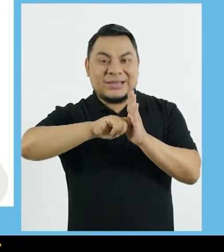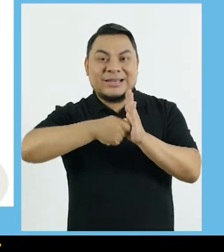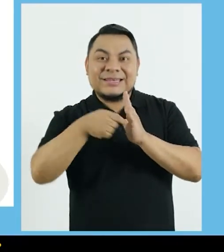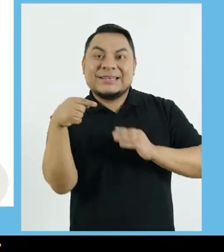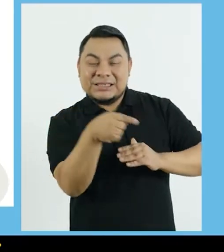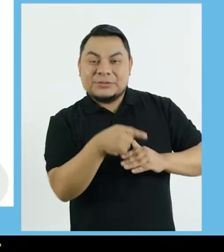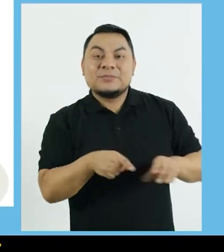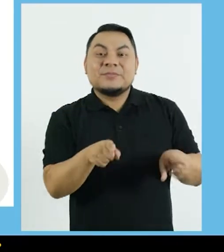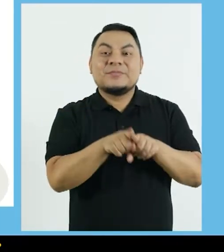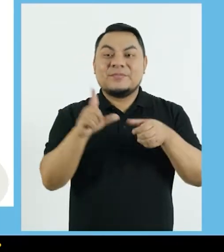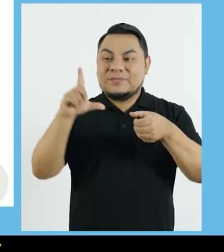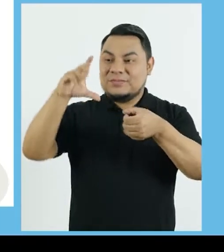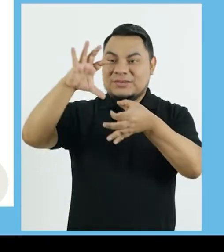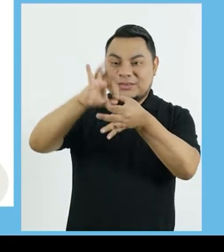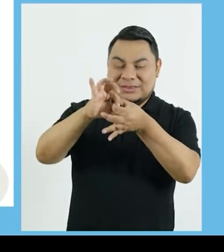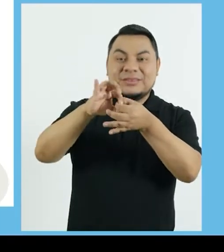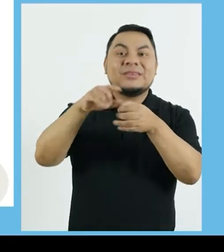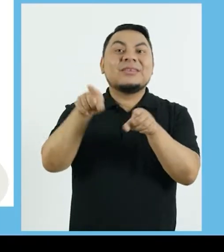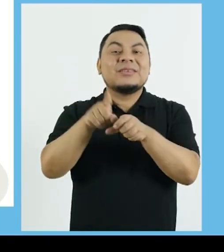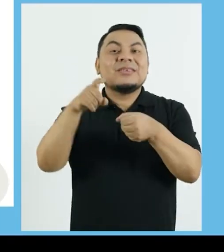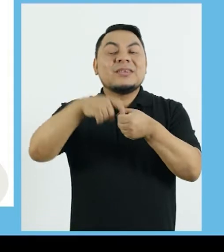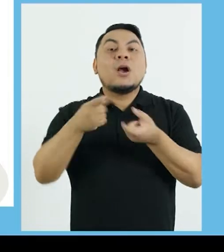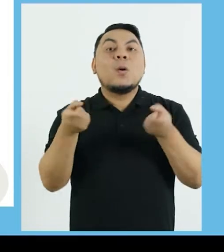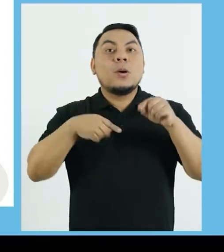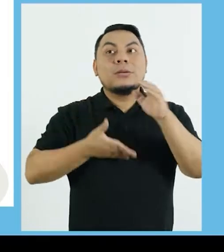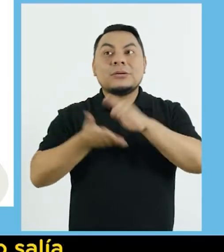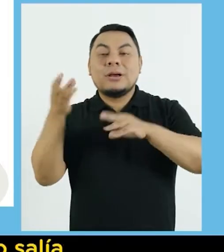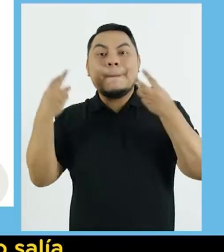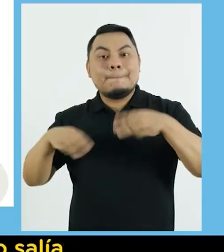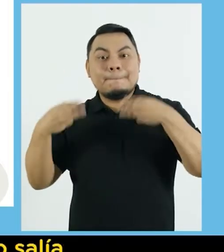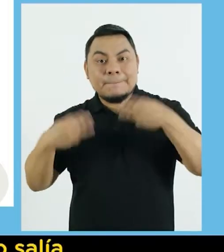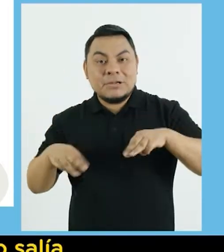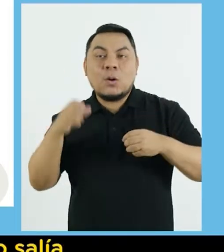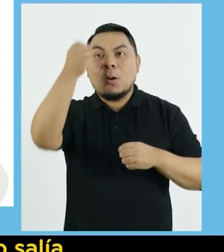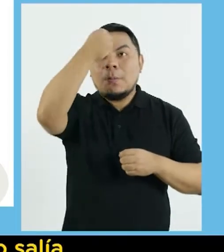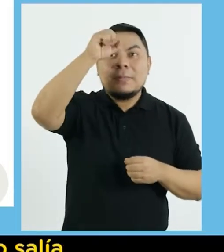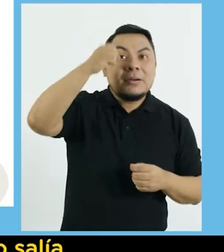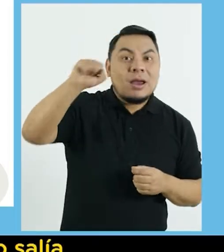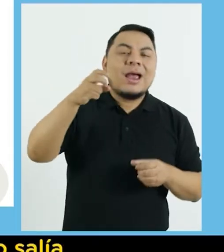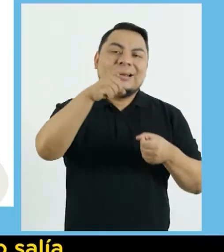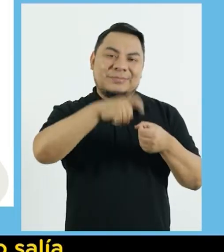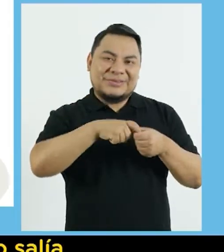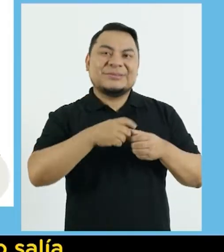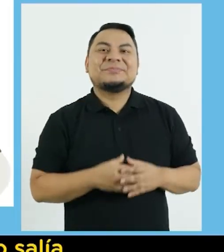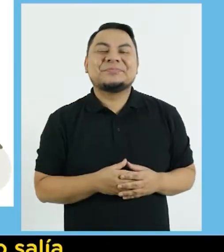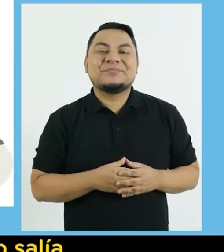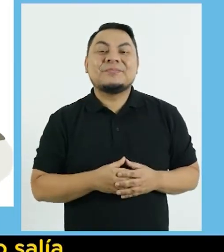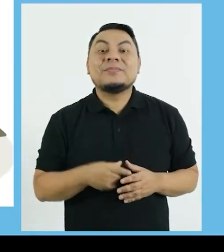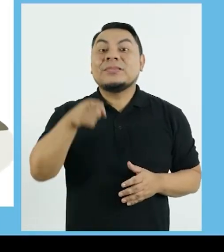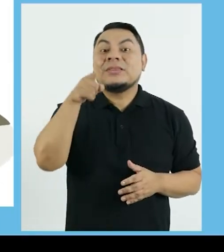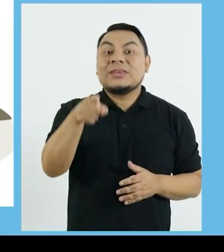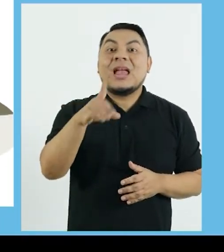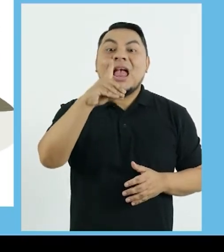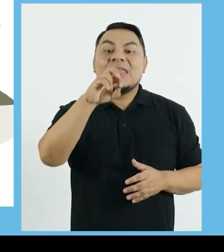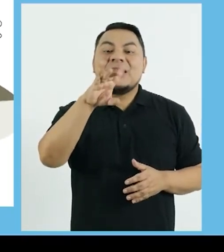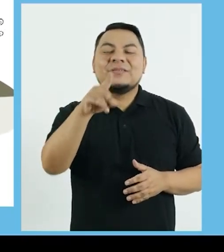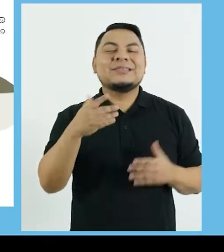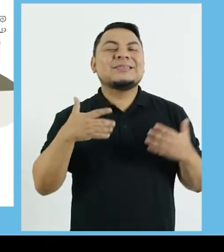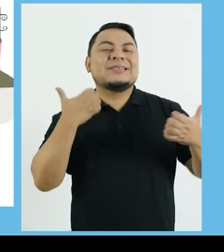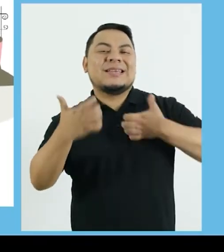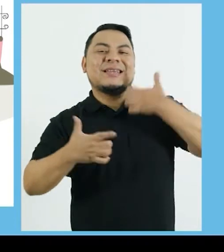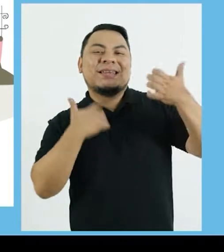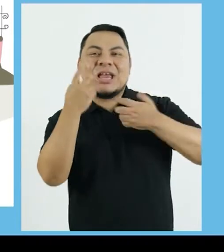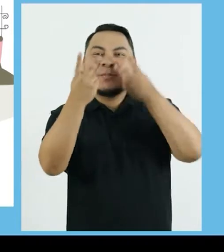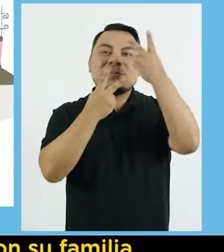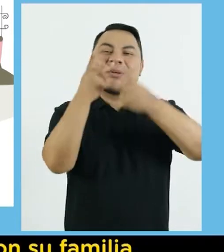puerta de madera sin pintar con una chapa para la llave Y un candado para asegurarla cuando salía al mercado o de